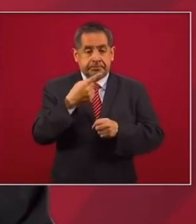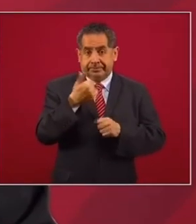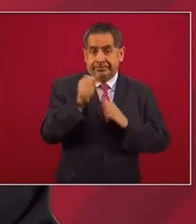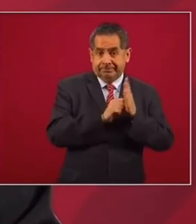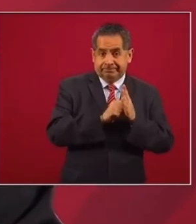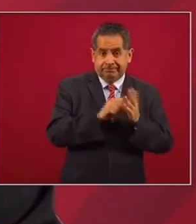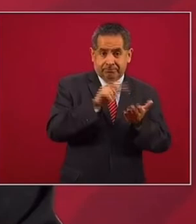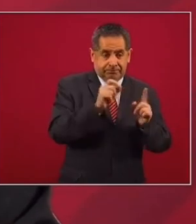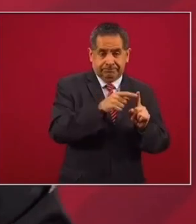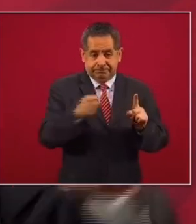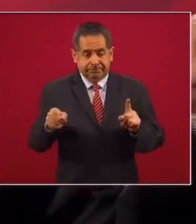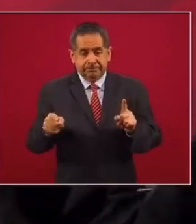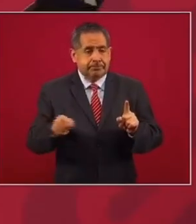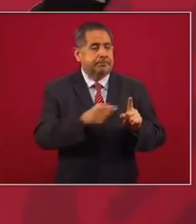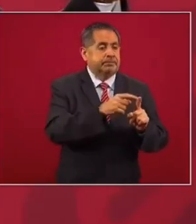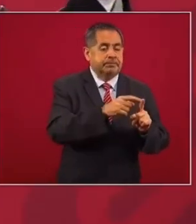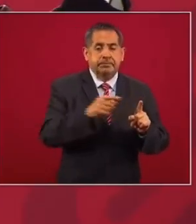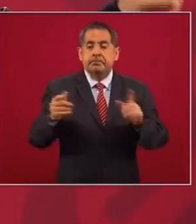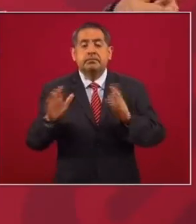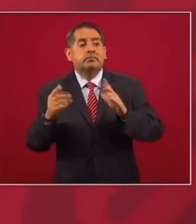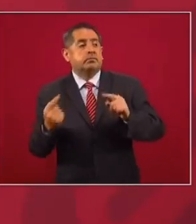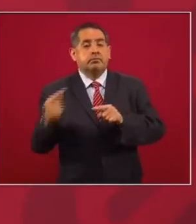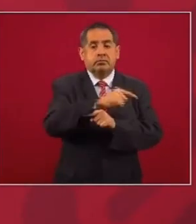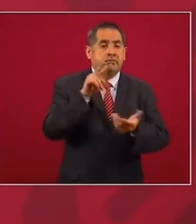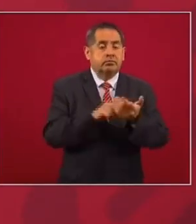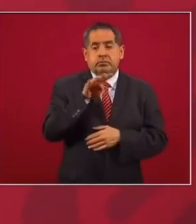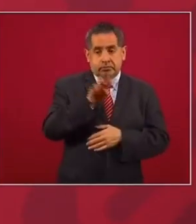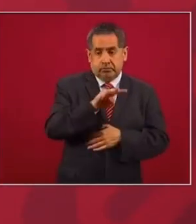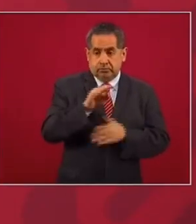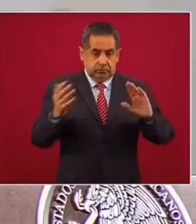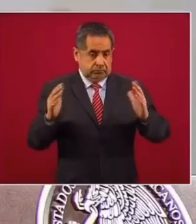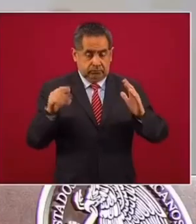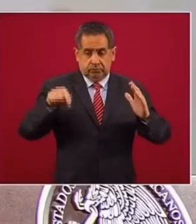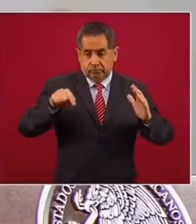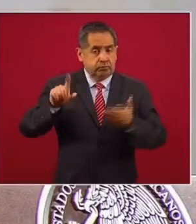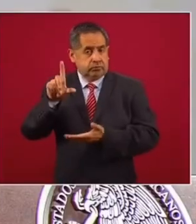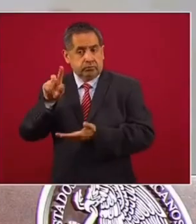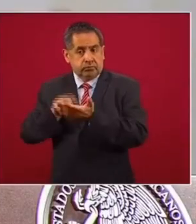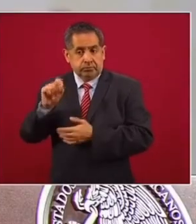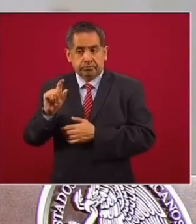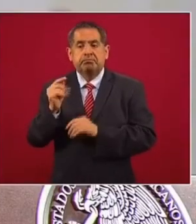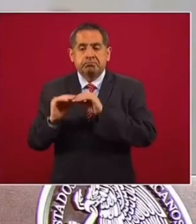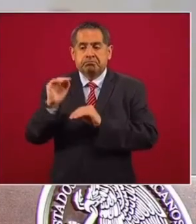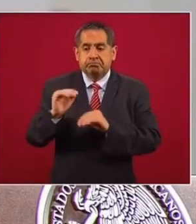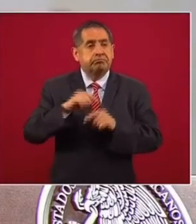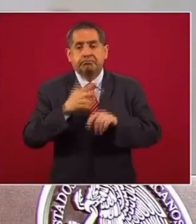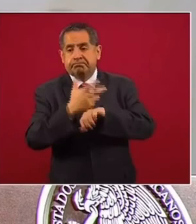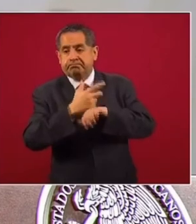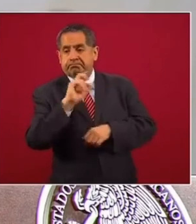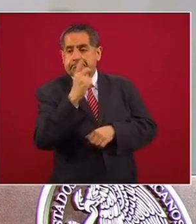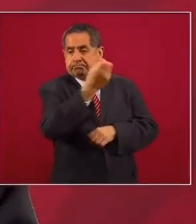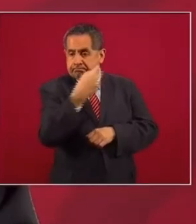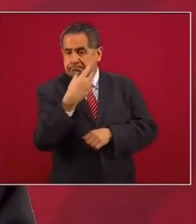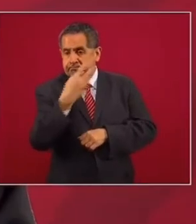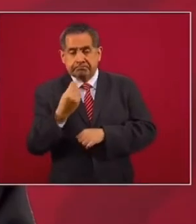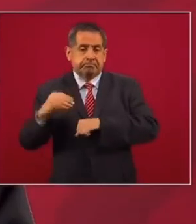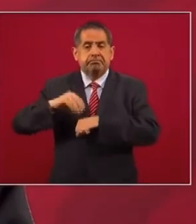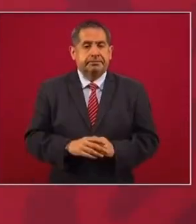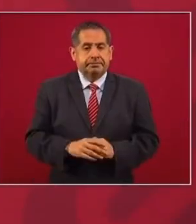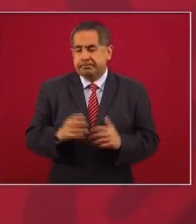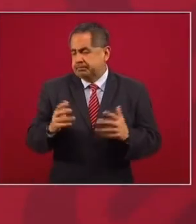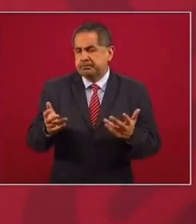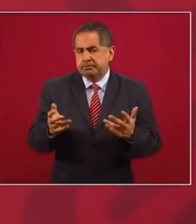semestre de este año, en comparación con el primer semestre del año pasado, tenemos un incremento en las remesas del